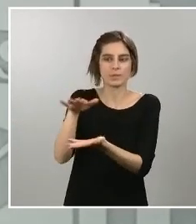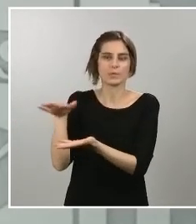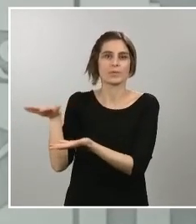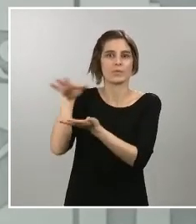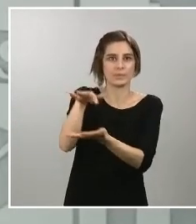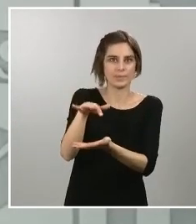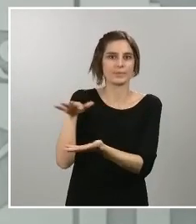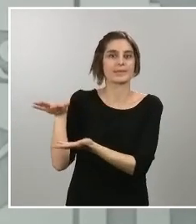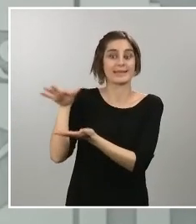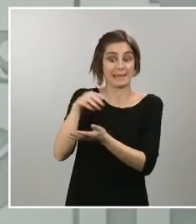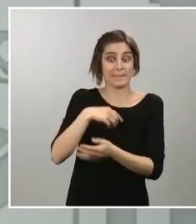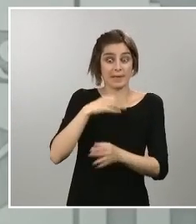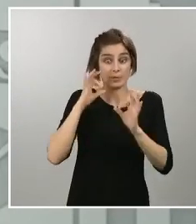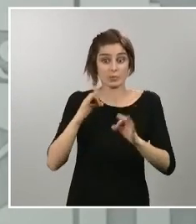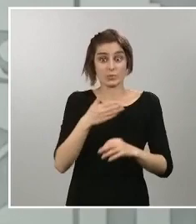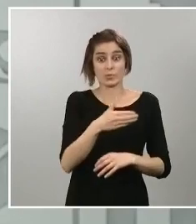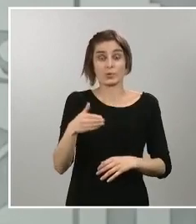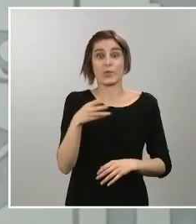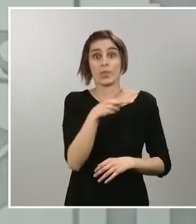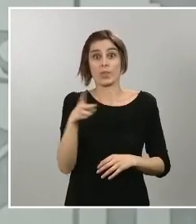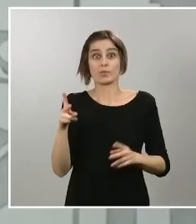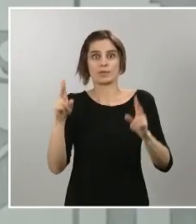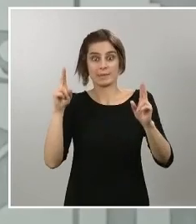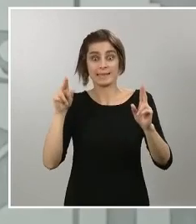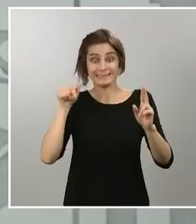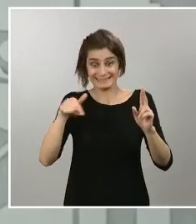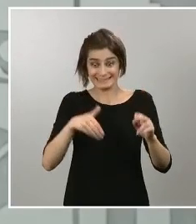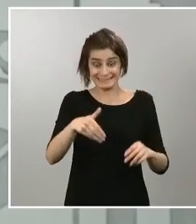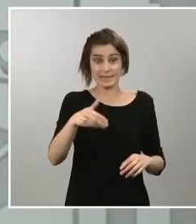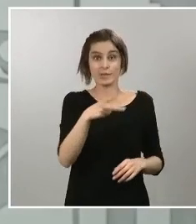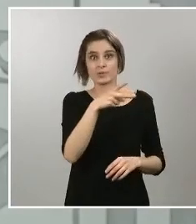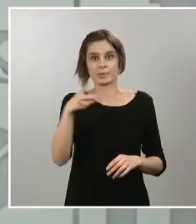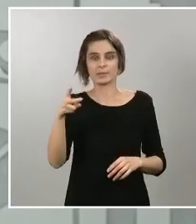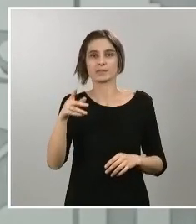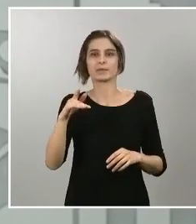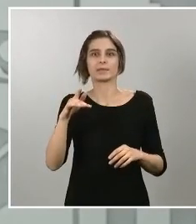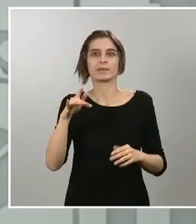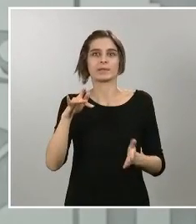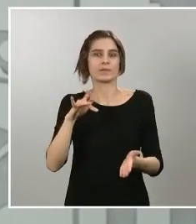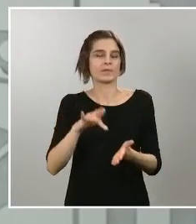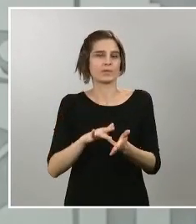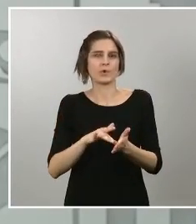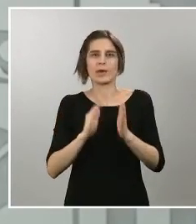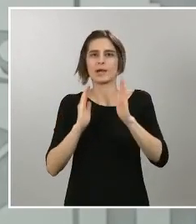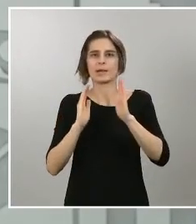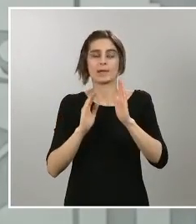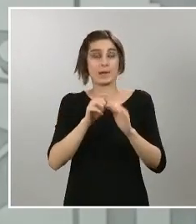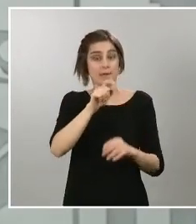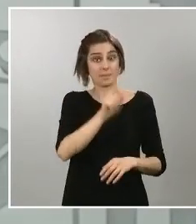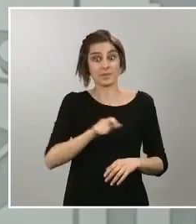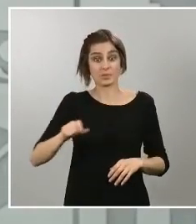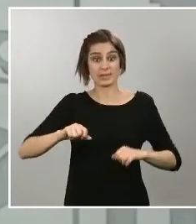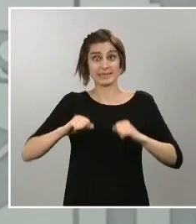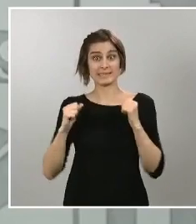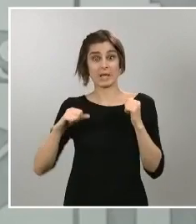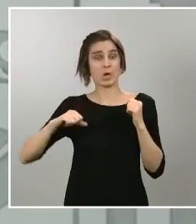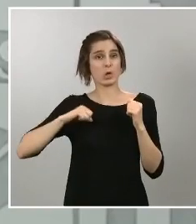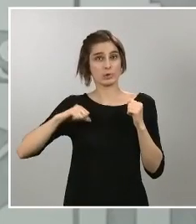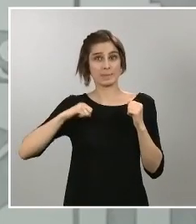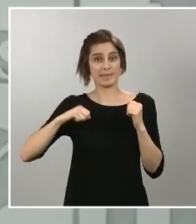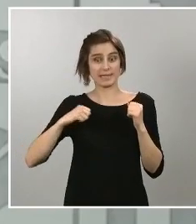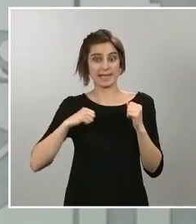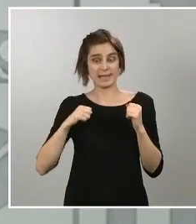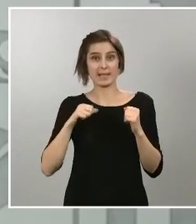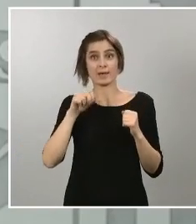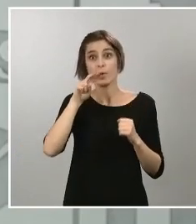va a producir el pico más importante de personas hospitalizadas y de personas que requieren los cuidados intensivos.